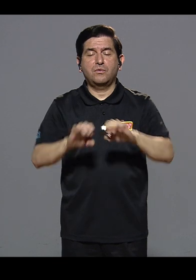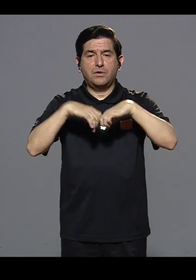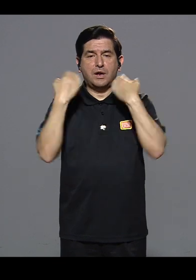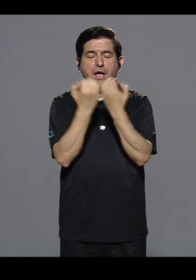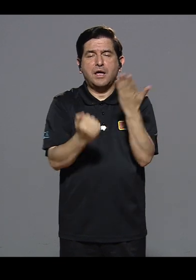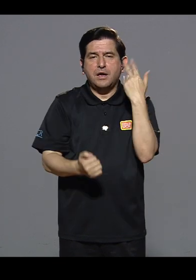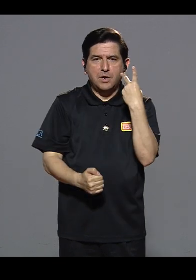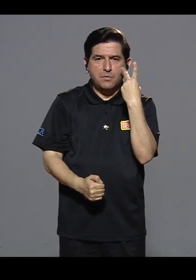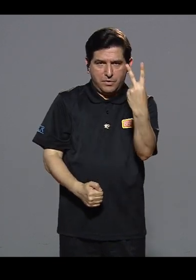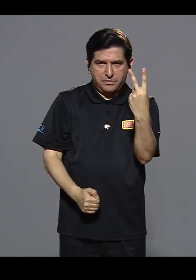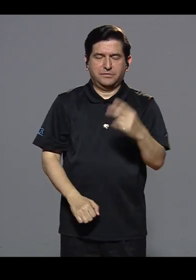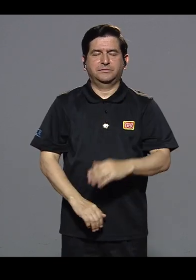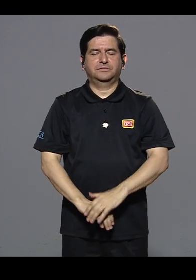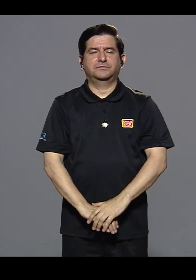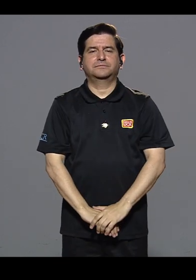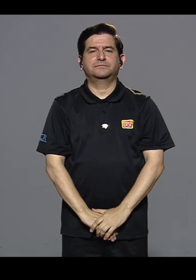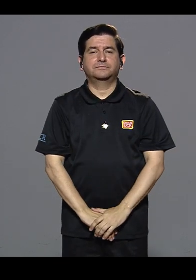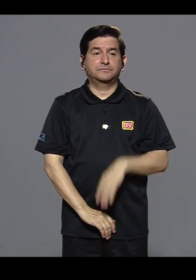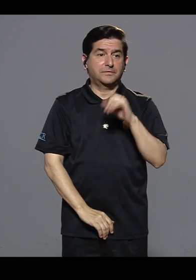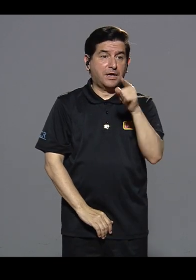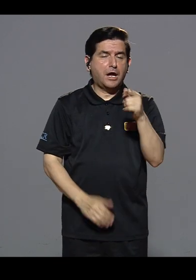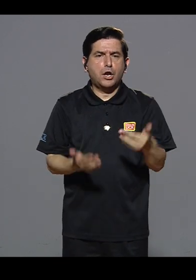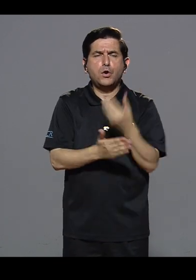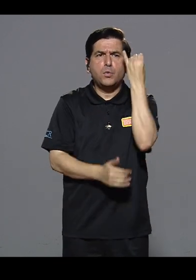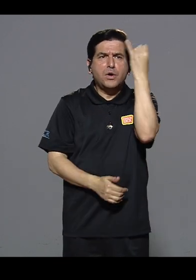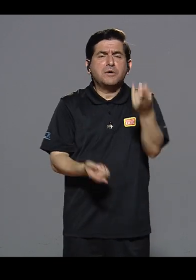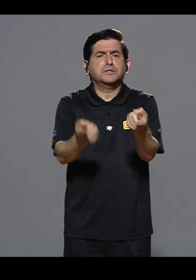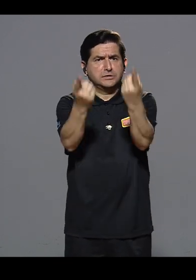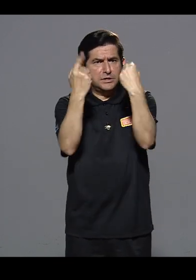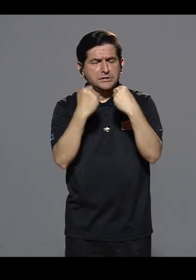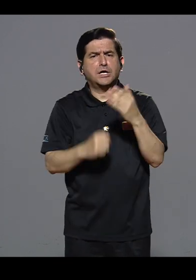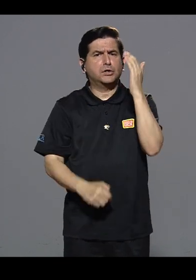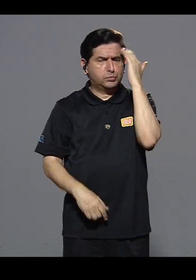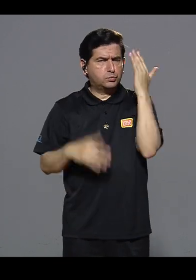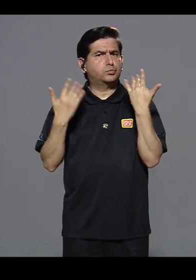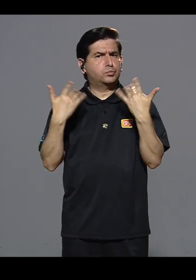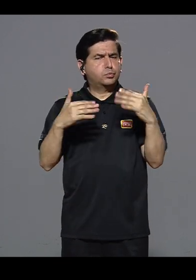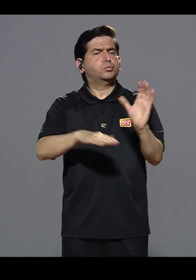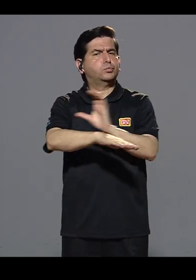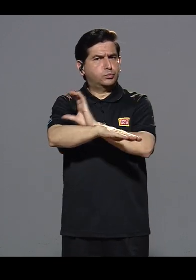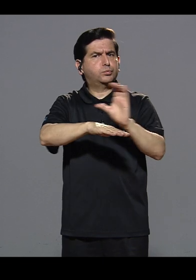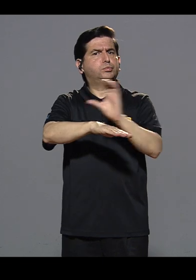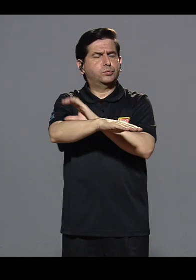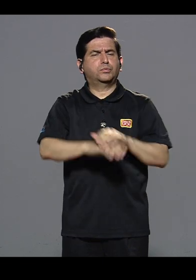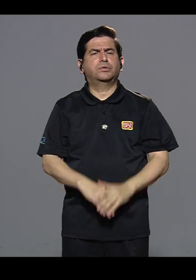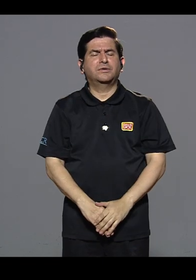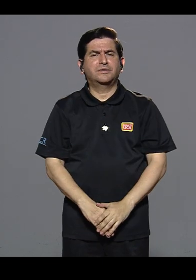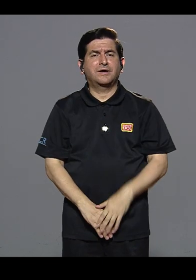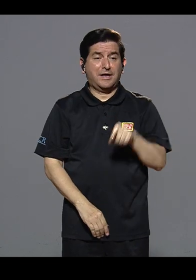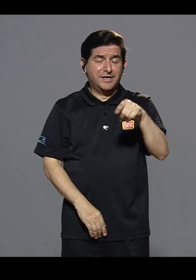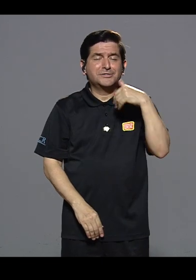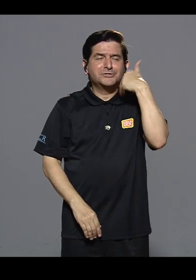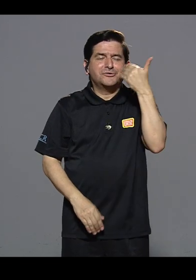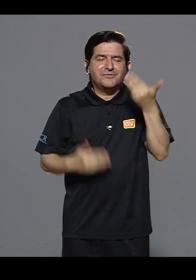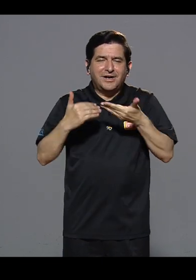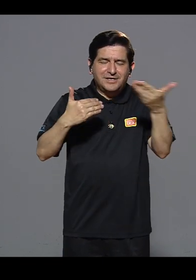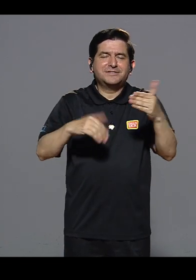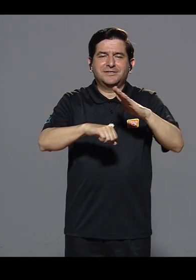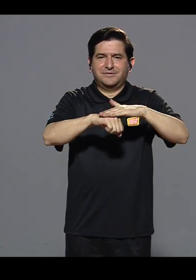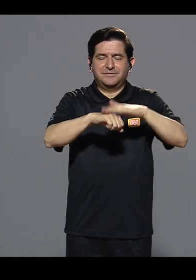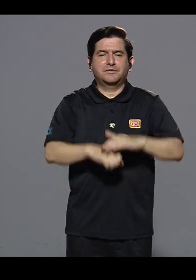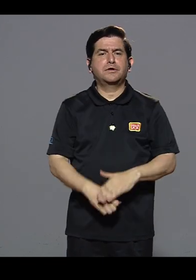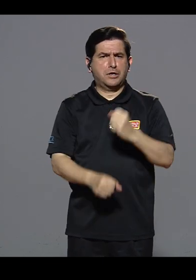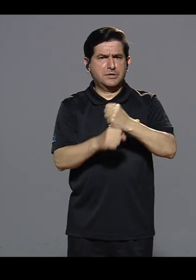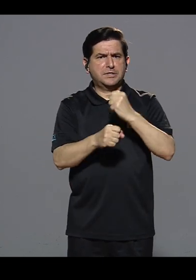En las aulas, colocación de equipo de audio, de video. Él trae nuevas ideas de afuera. Conoce mucho también de computación. Se le